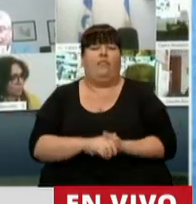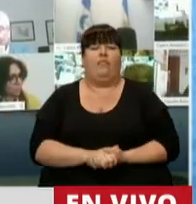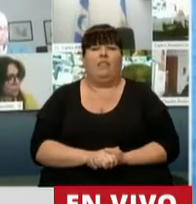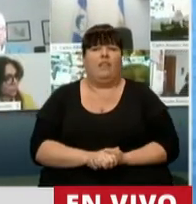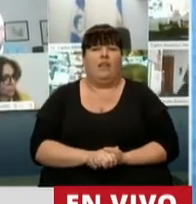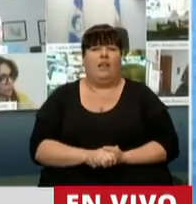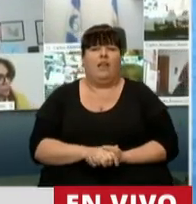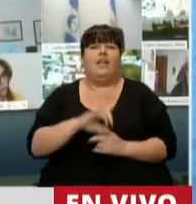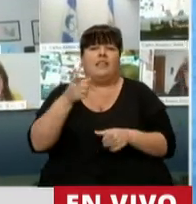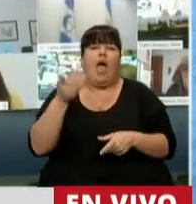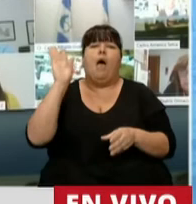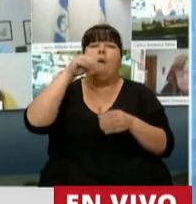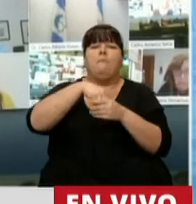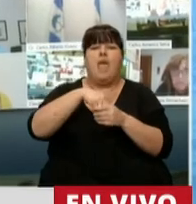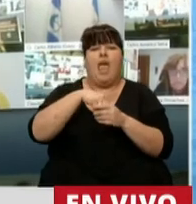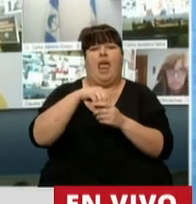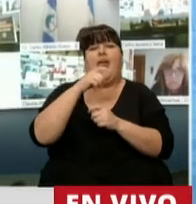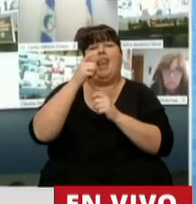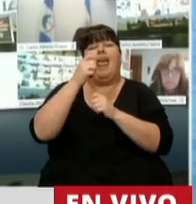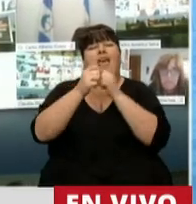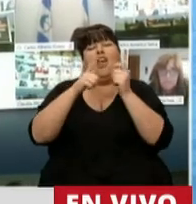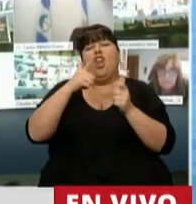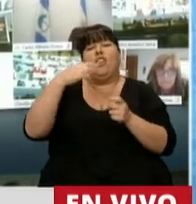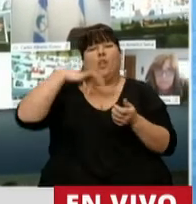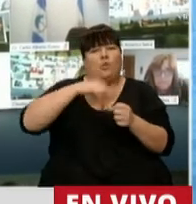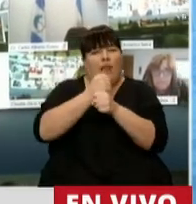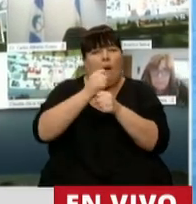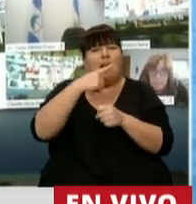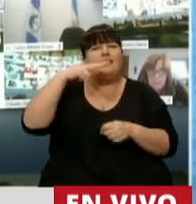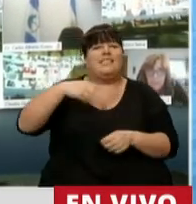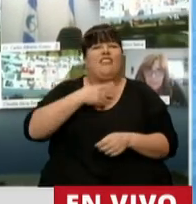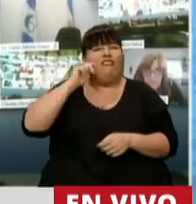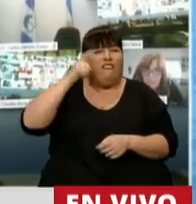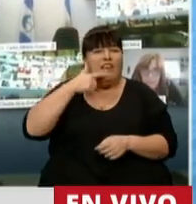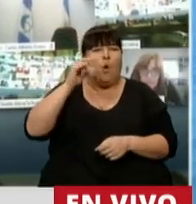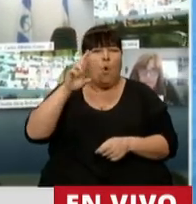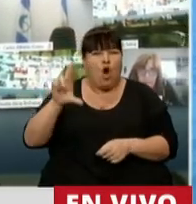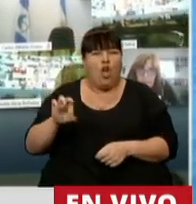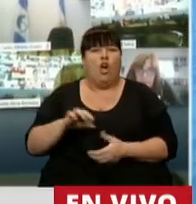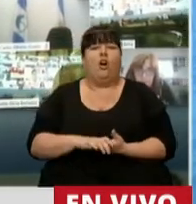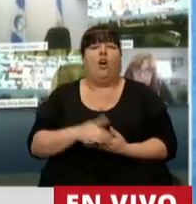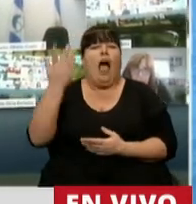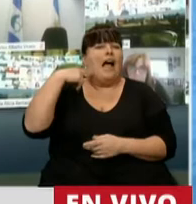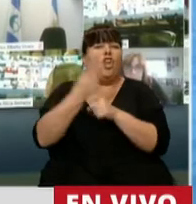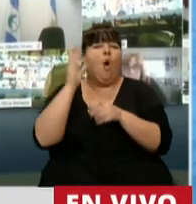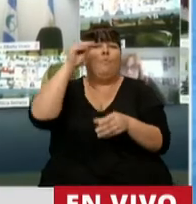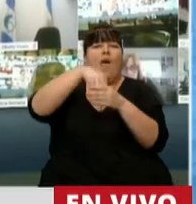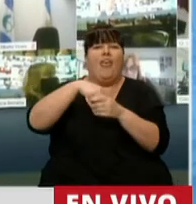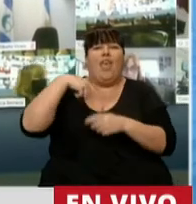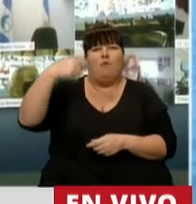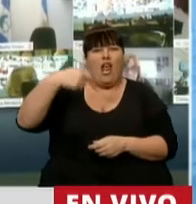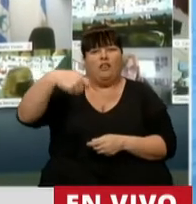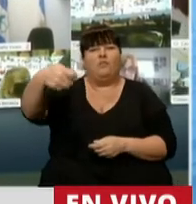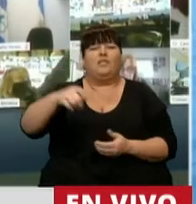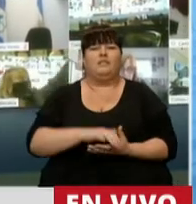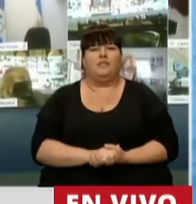va a incluir a entidades sin fines de lucro que antes no pudieron sumarse a la moratoria,